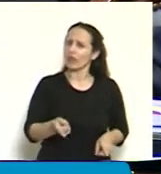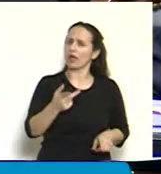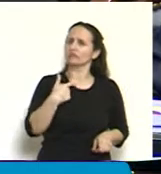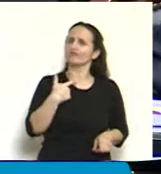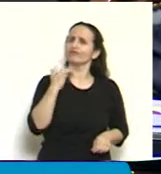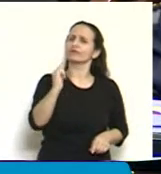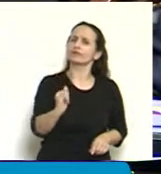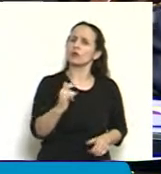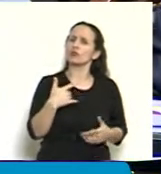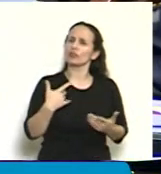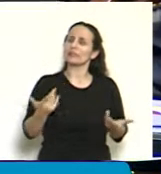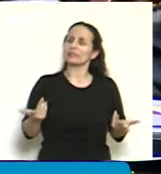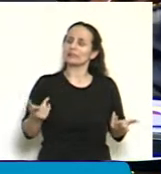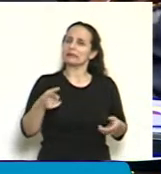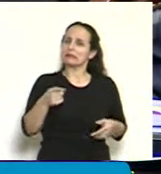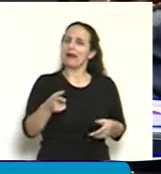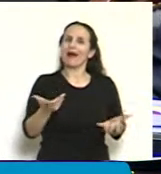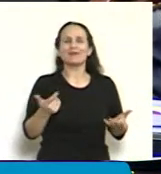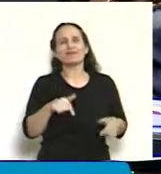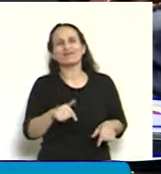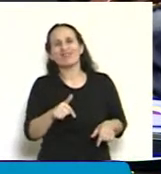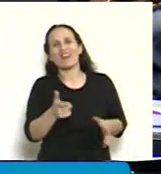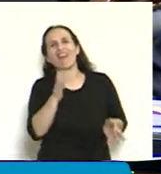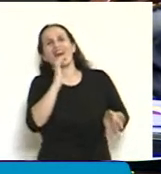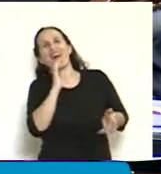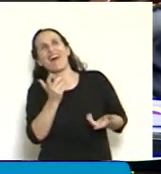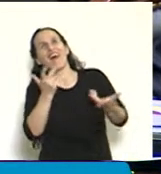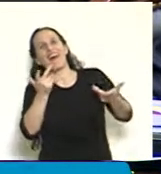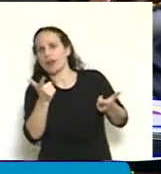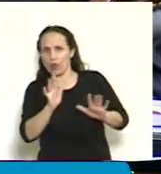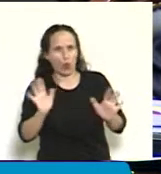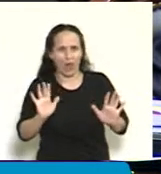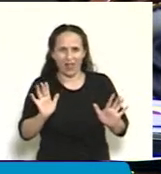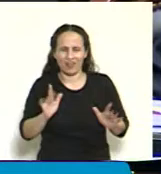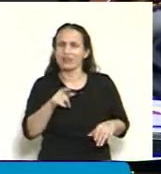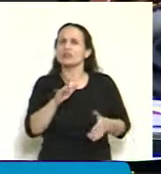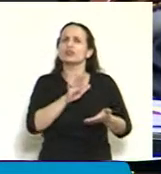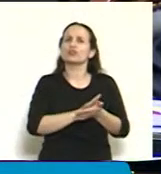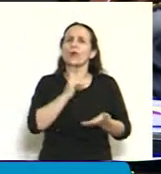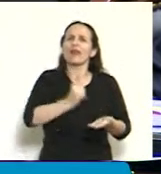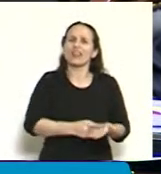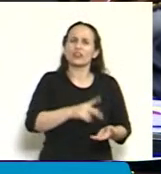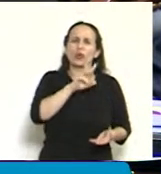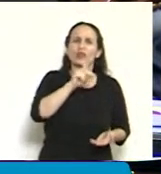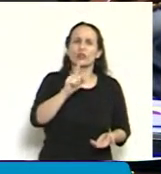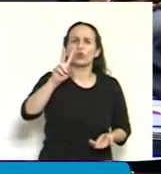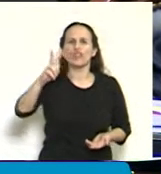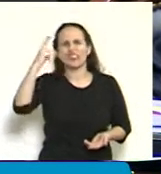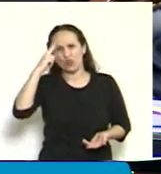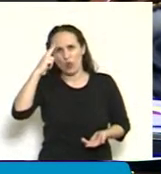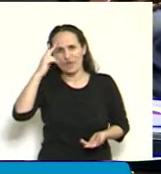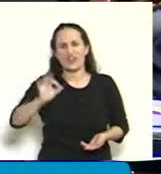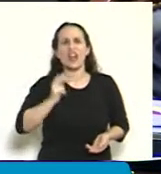lo más casquiano, aunque no tenga ningún rasgo de humor, lo que pasó con el DNU 21-29 del 2014.